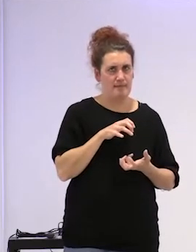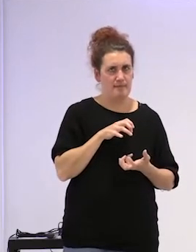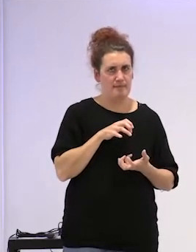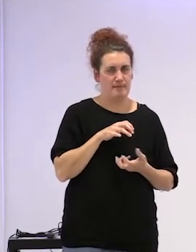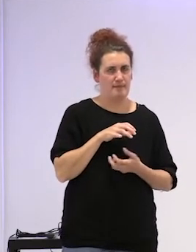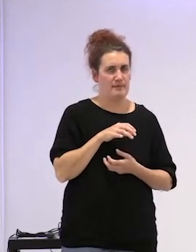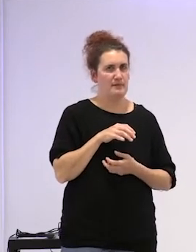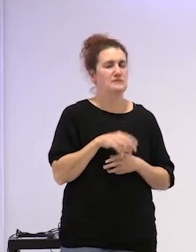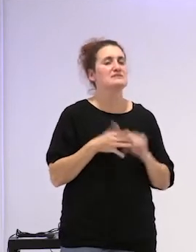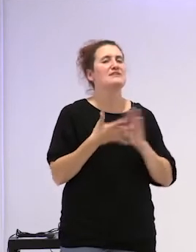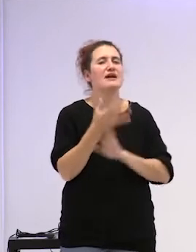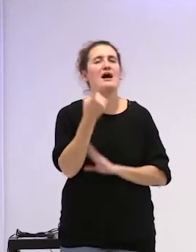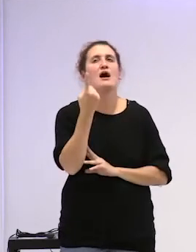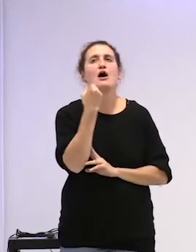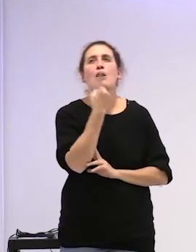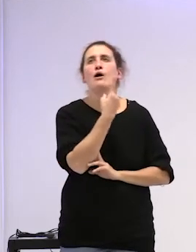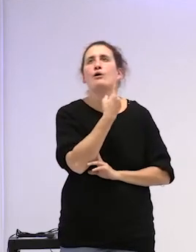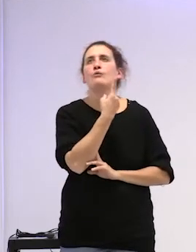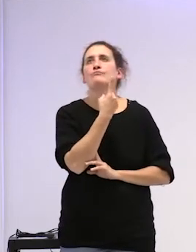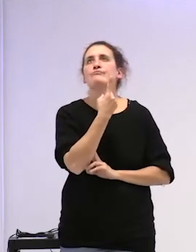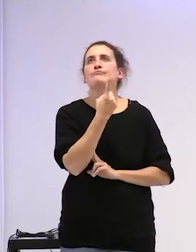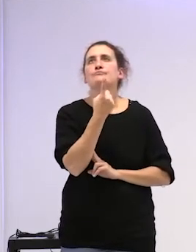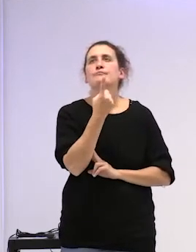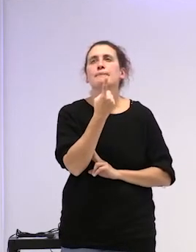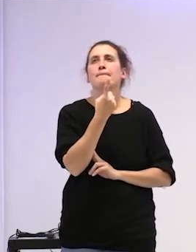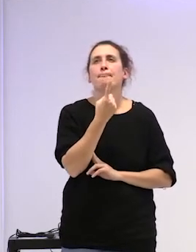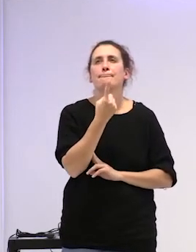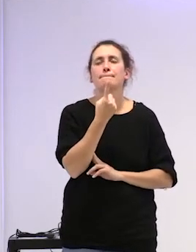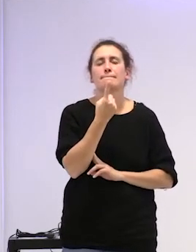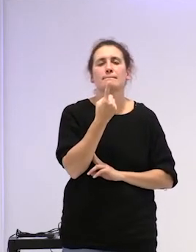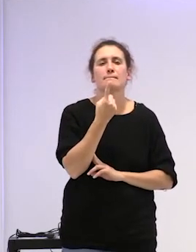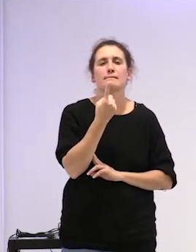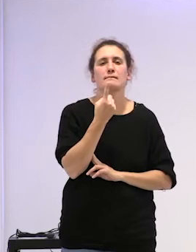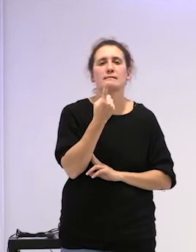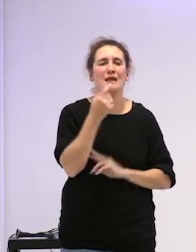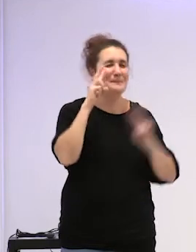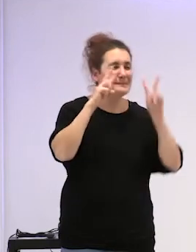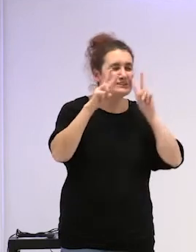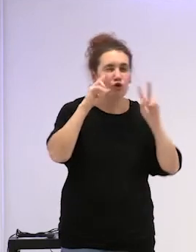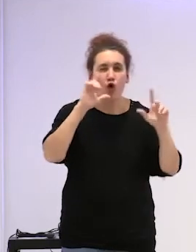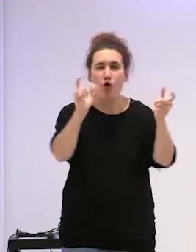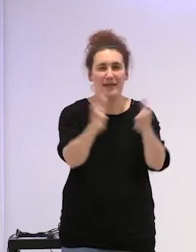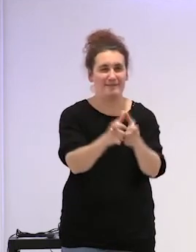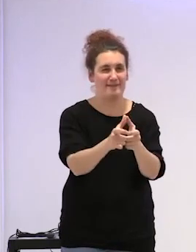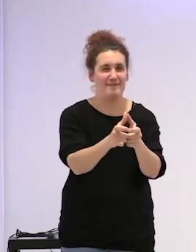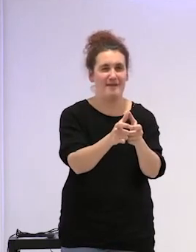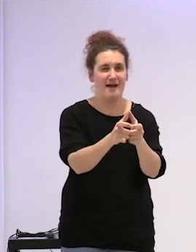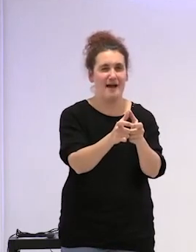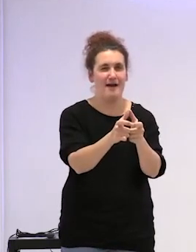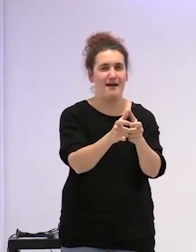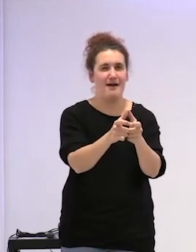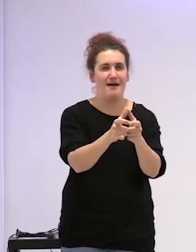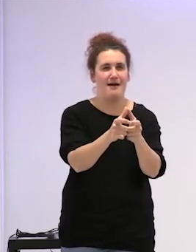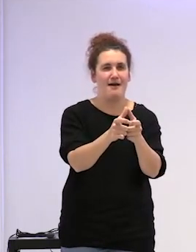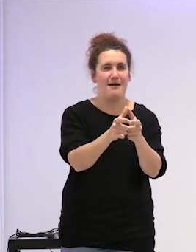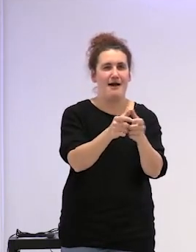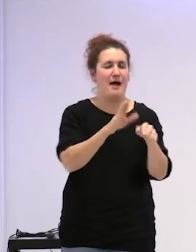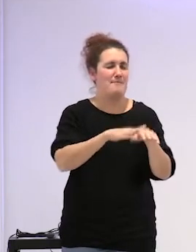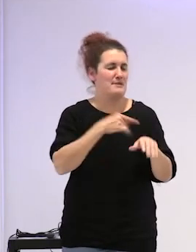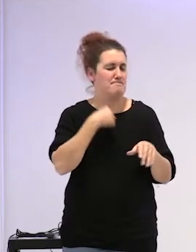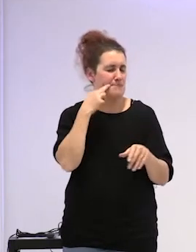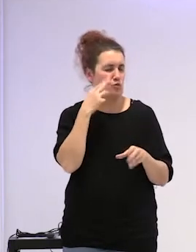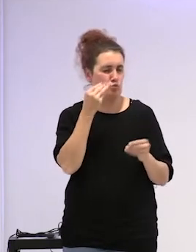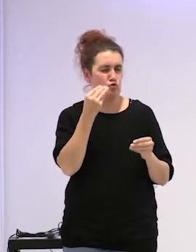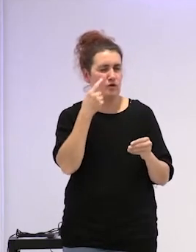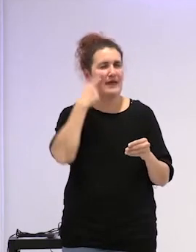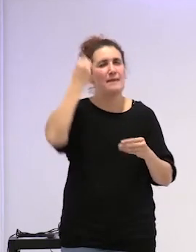que haya toda esa visión colectiva que muchas veces caía que al mismo tiempo me da mucho miedo de qué